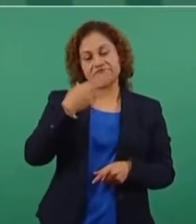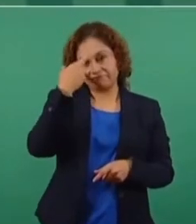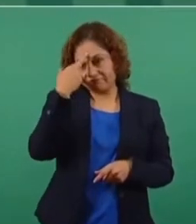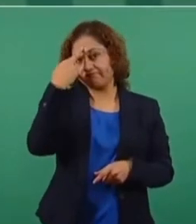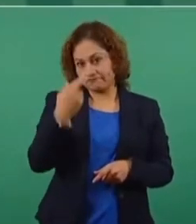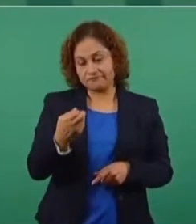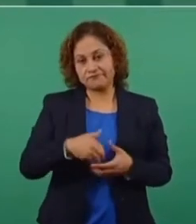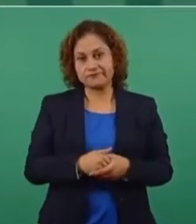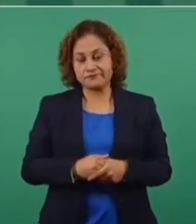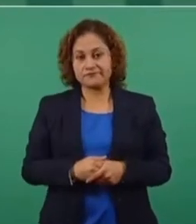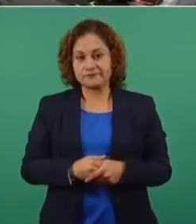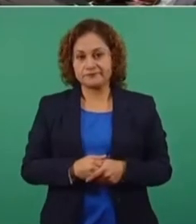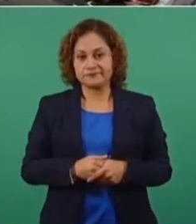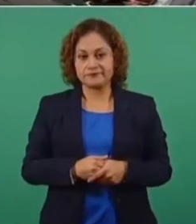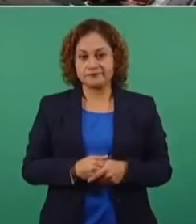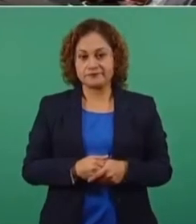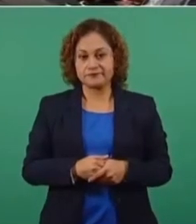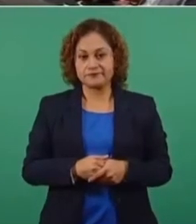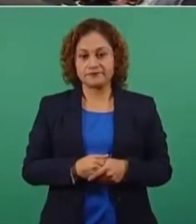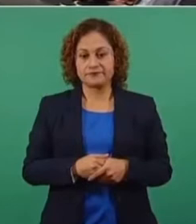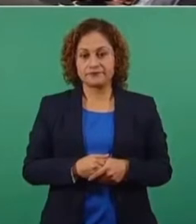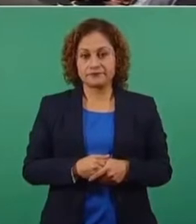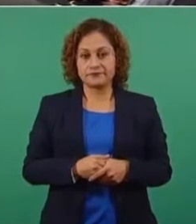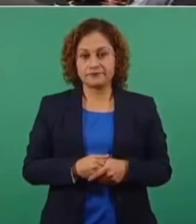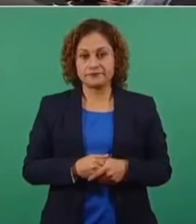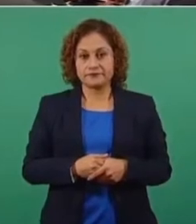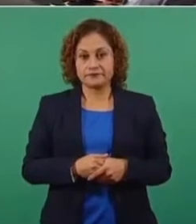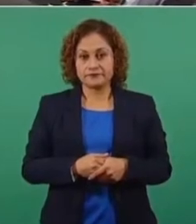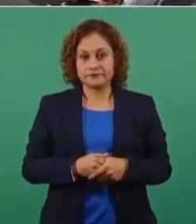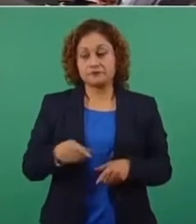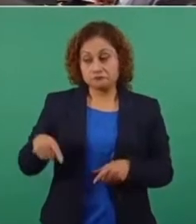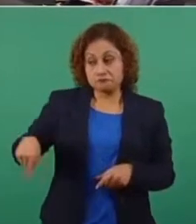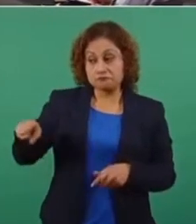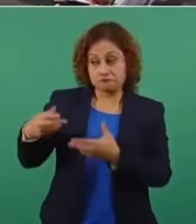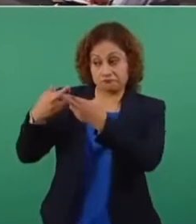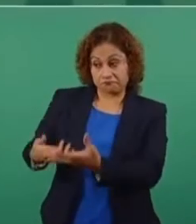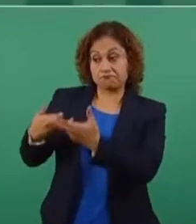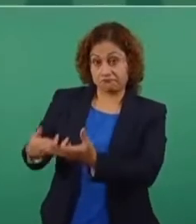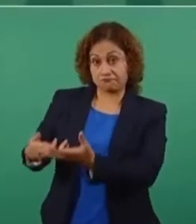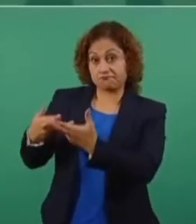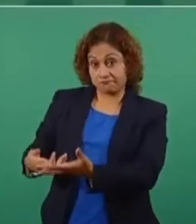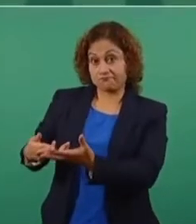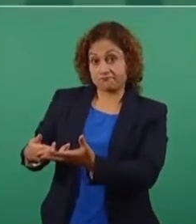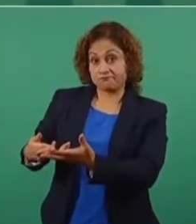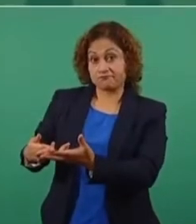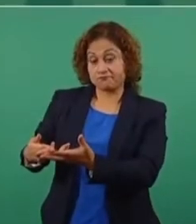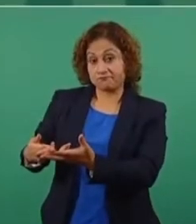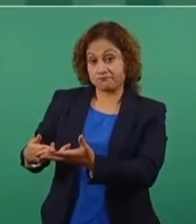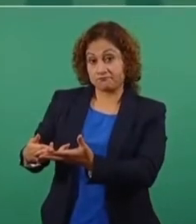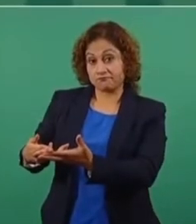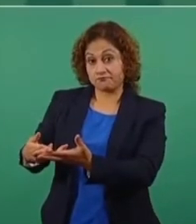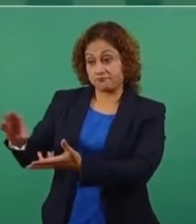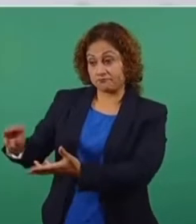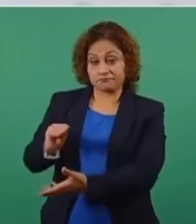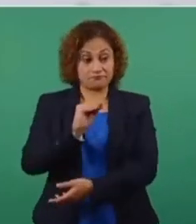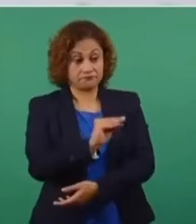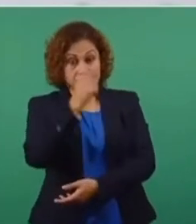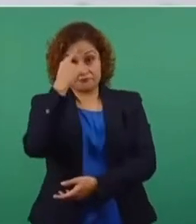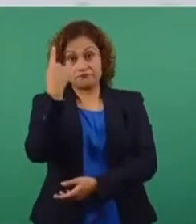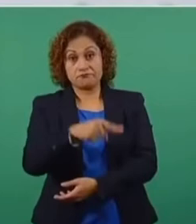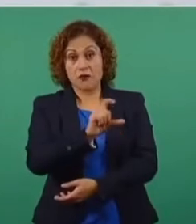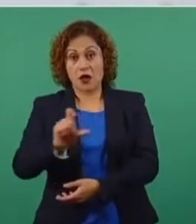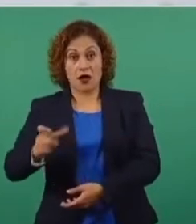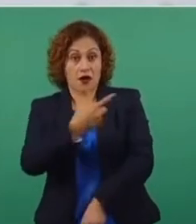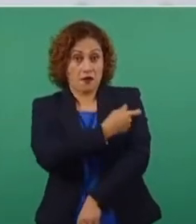pudieron destinar una parte del remanente a ayudar para vacunas,